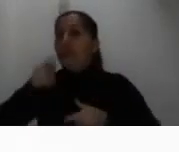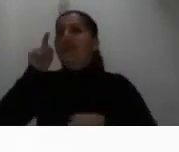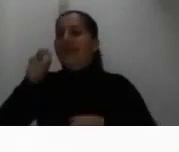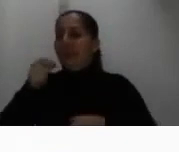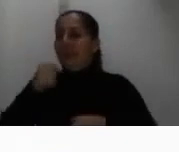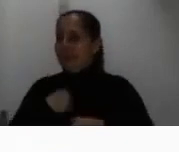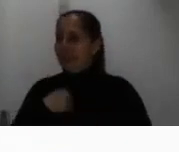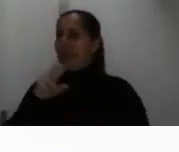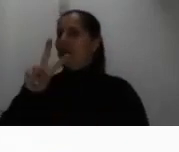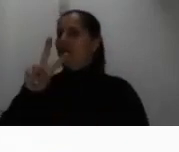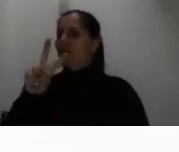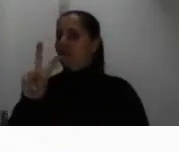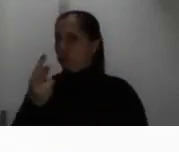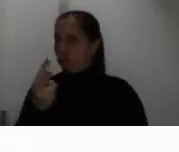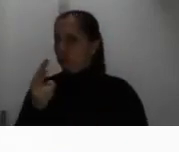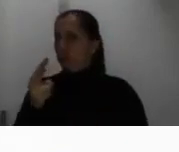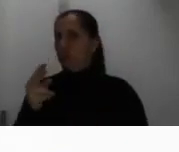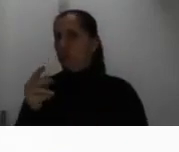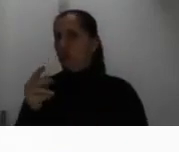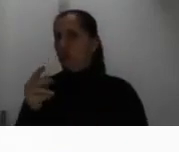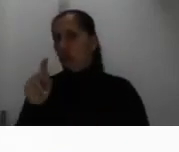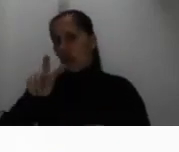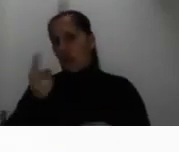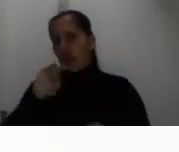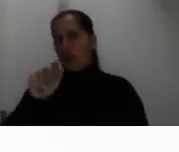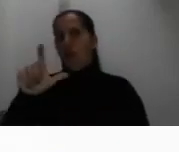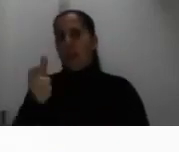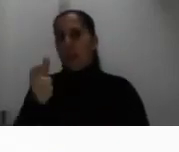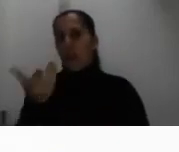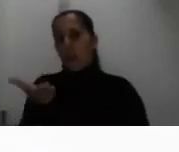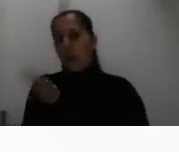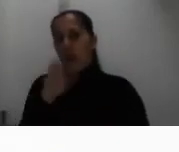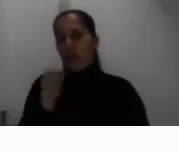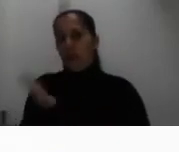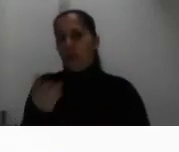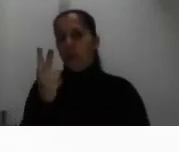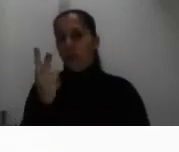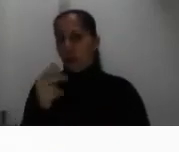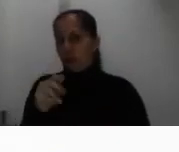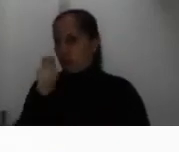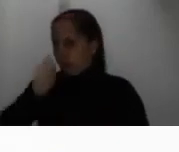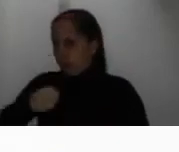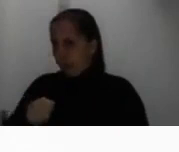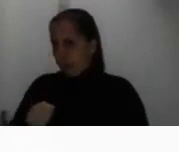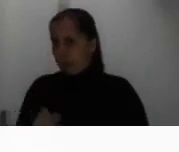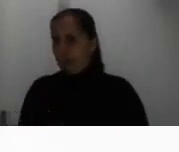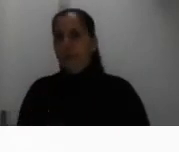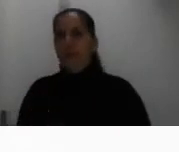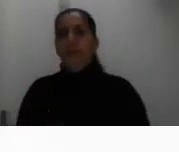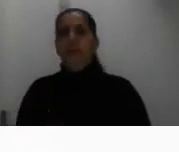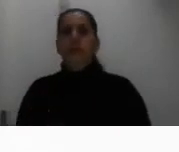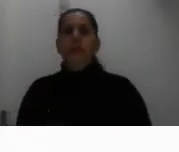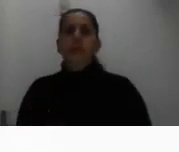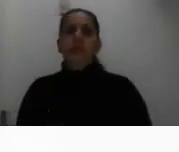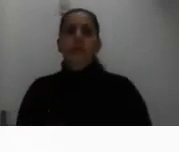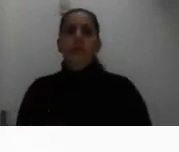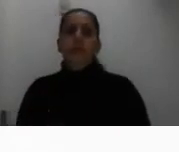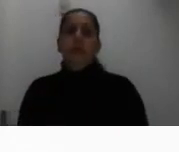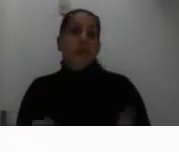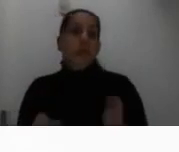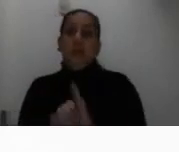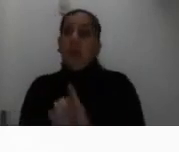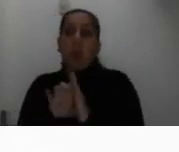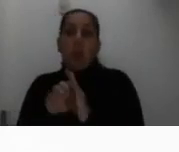copia o la foto de la cédula de la persona que firma. En caso de que tengamos aportes institucionales,